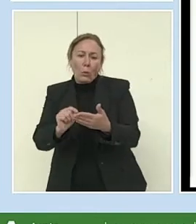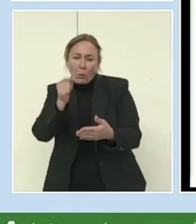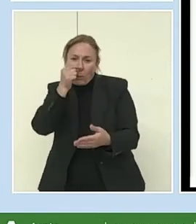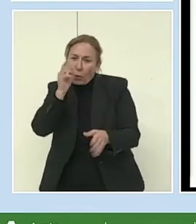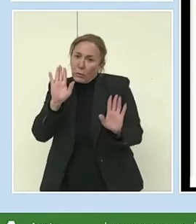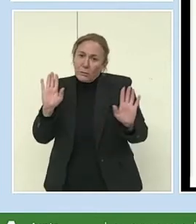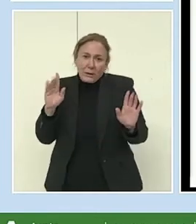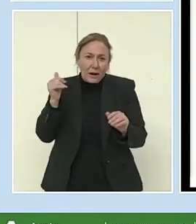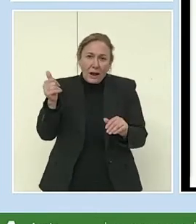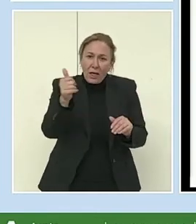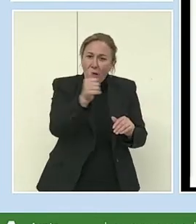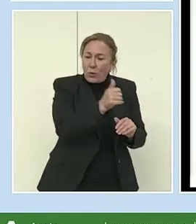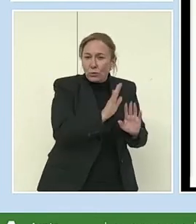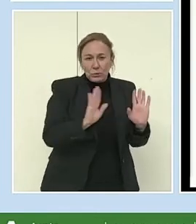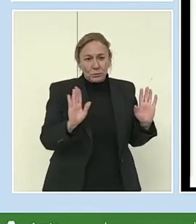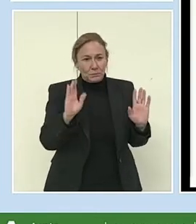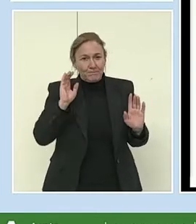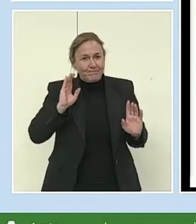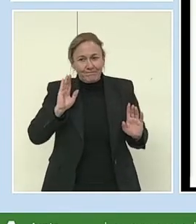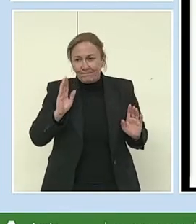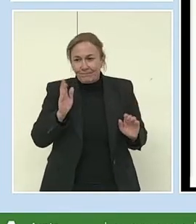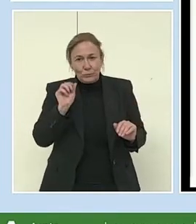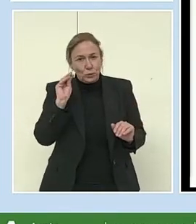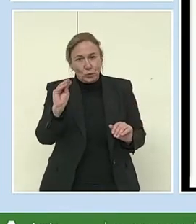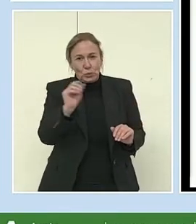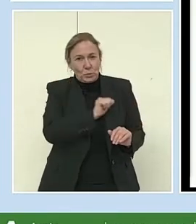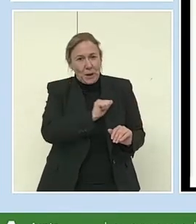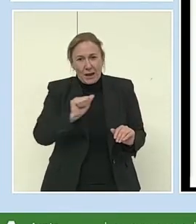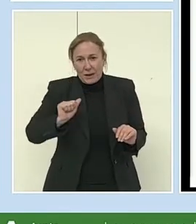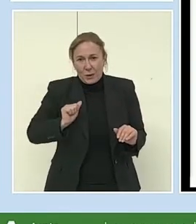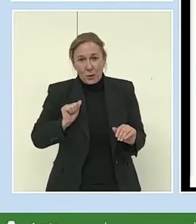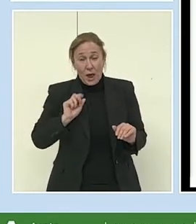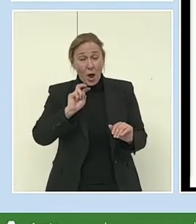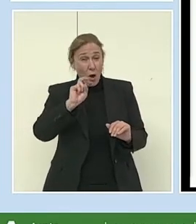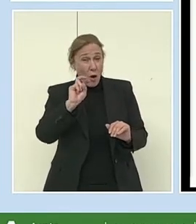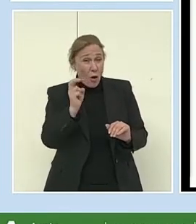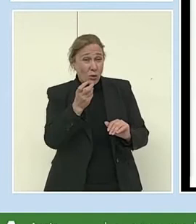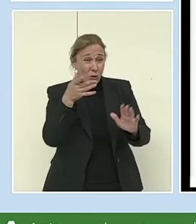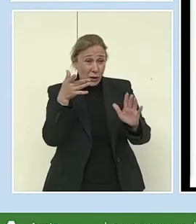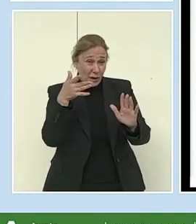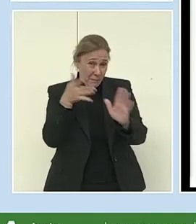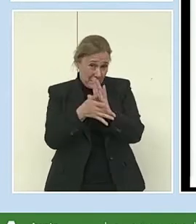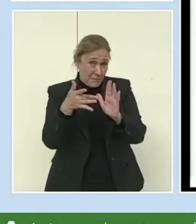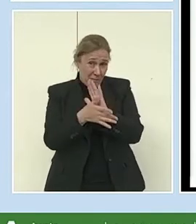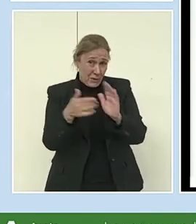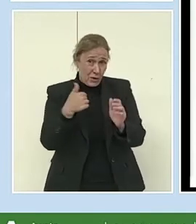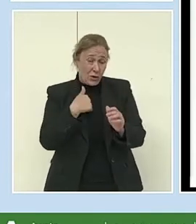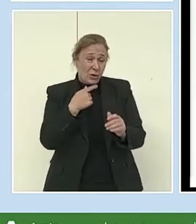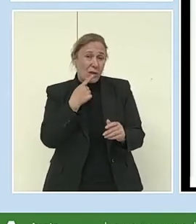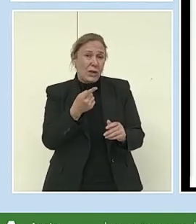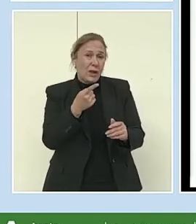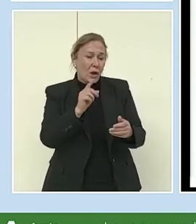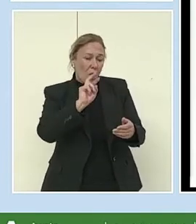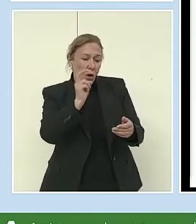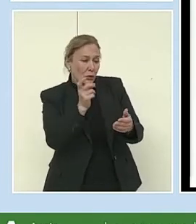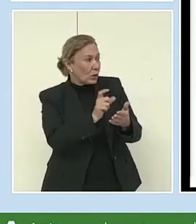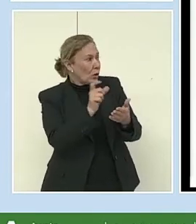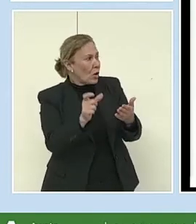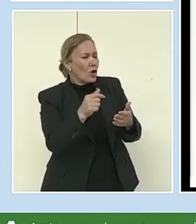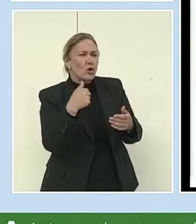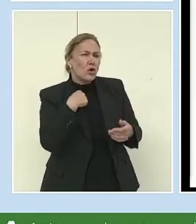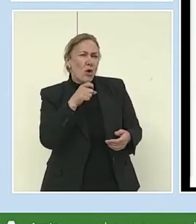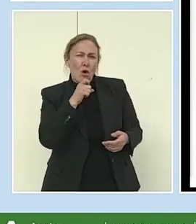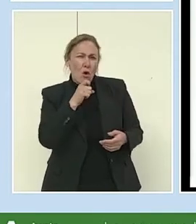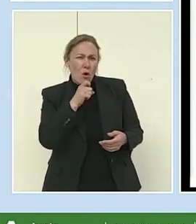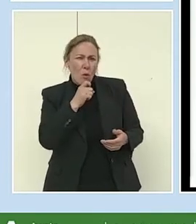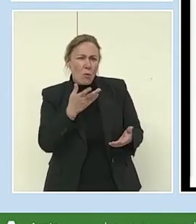Otra aportación que quería hacer en ese sentido es ¿cómo soy yo? Según, es que lo veo tan mal y